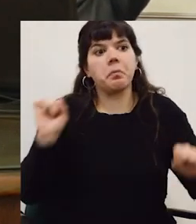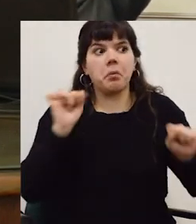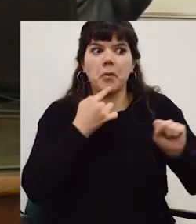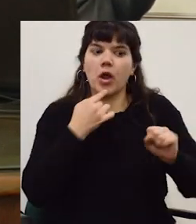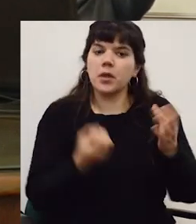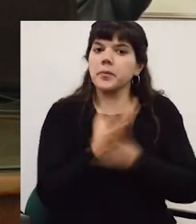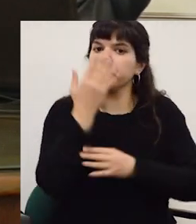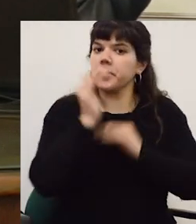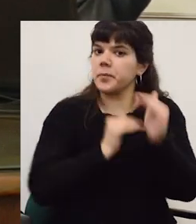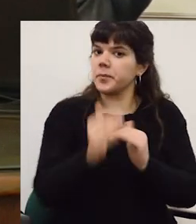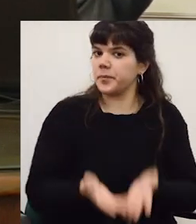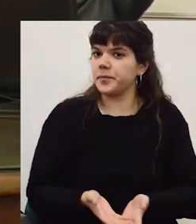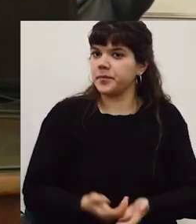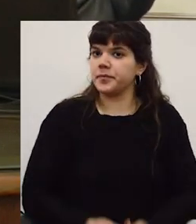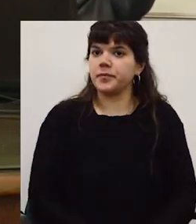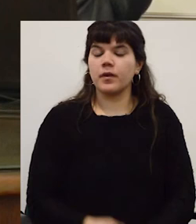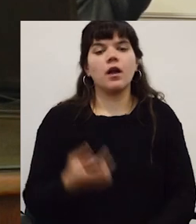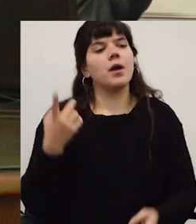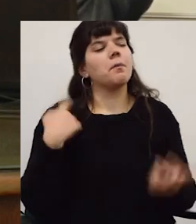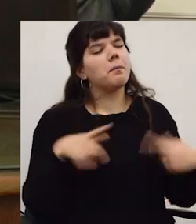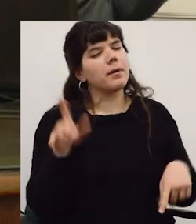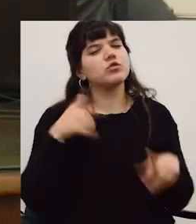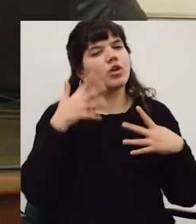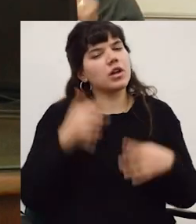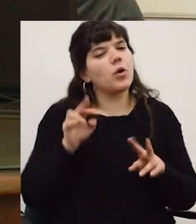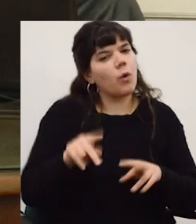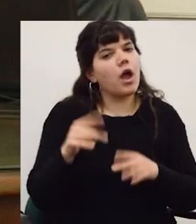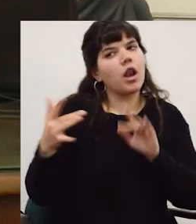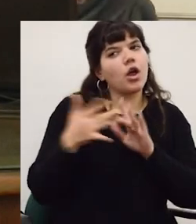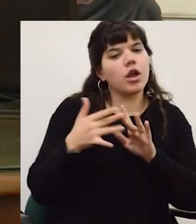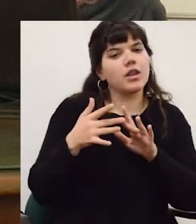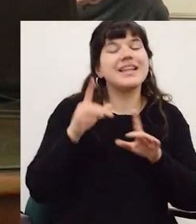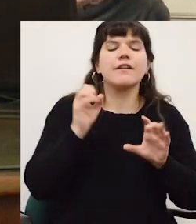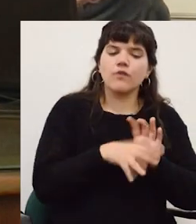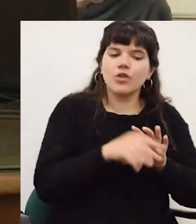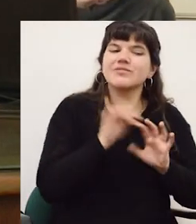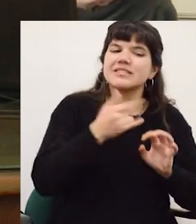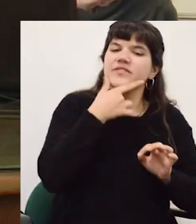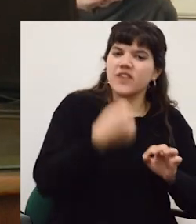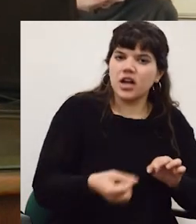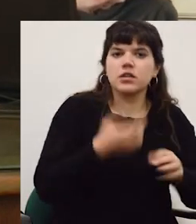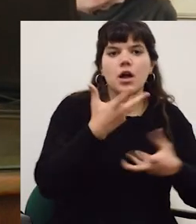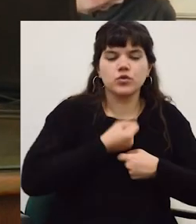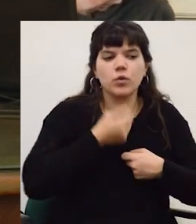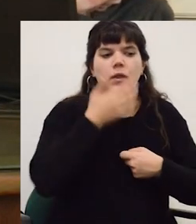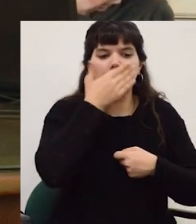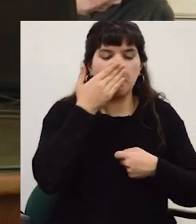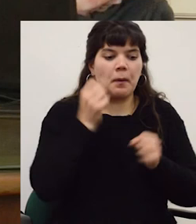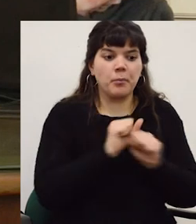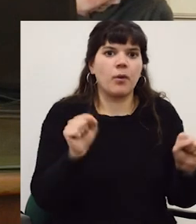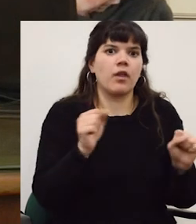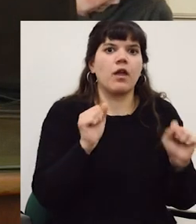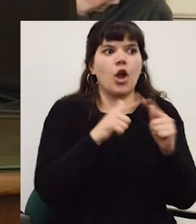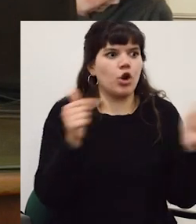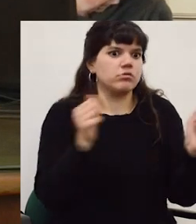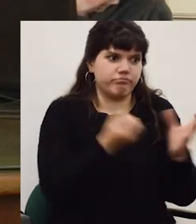son lugares que se empiezan en política y este pero yo creo que igual los vínculos los tenemos o sea los fondos siempre